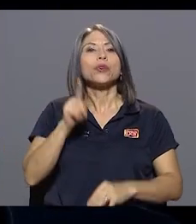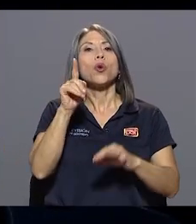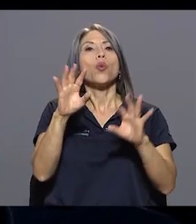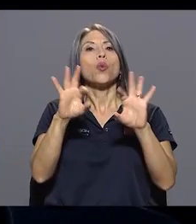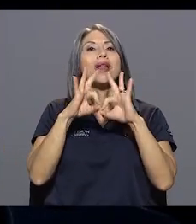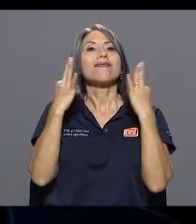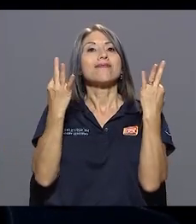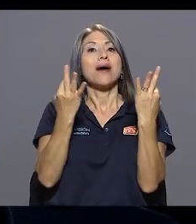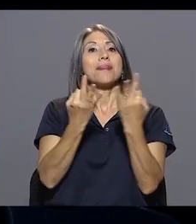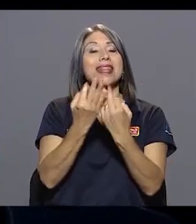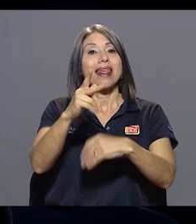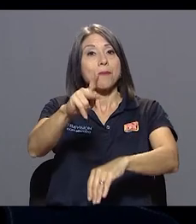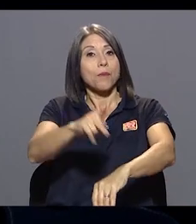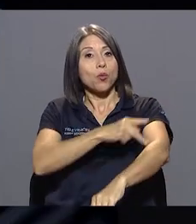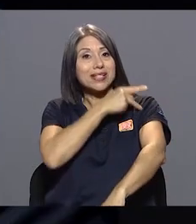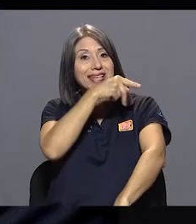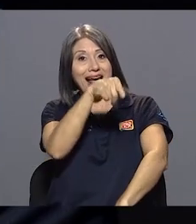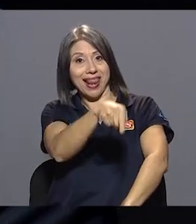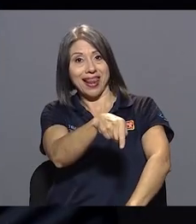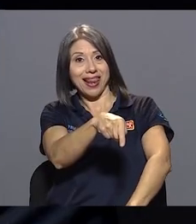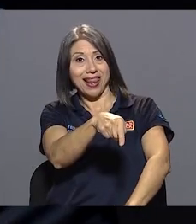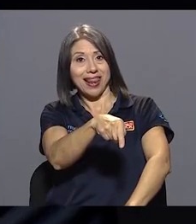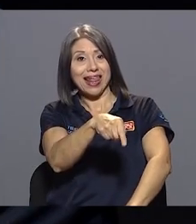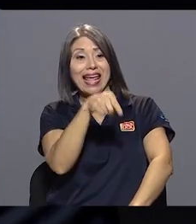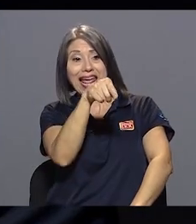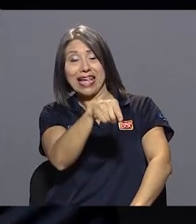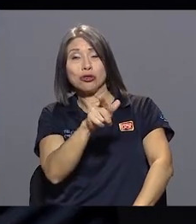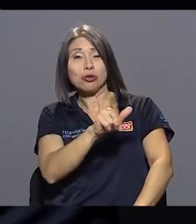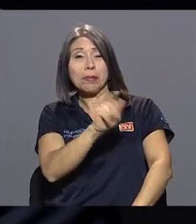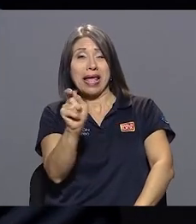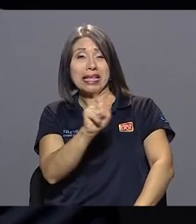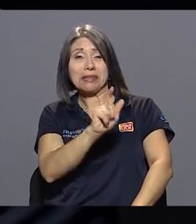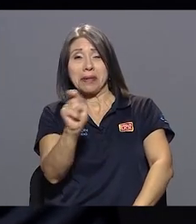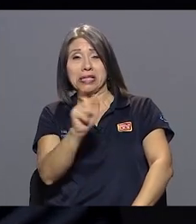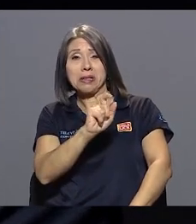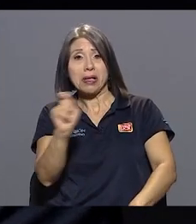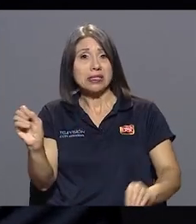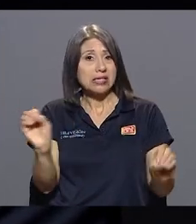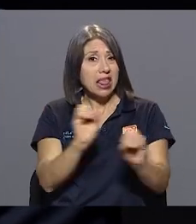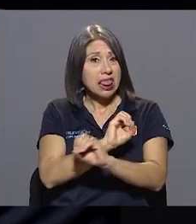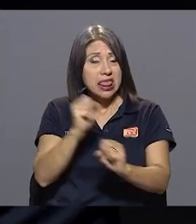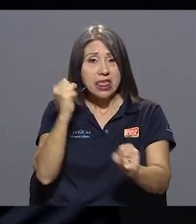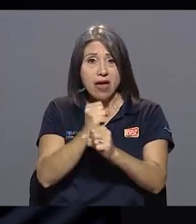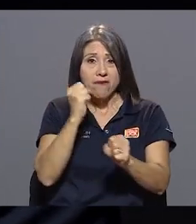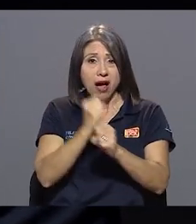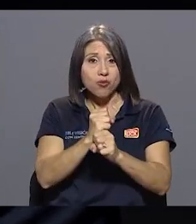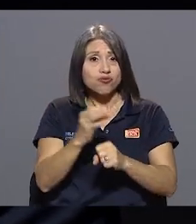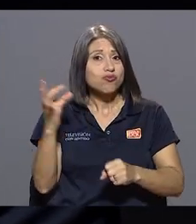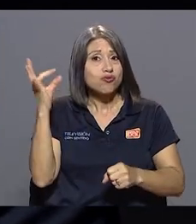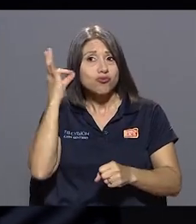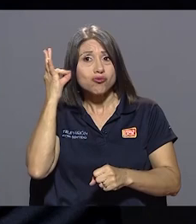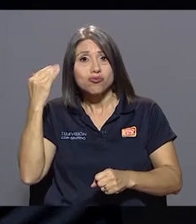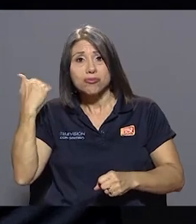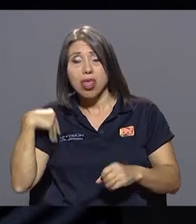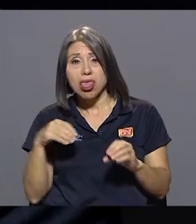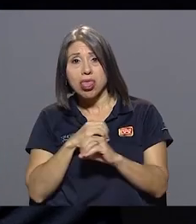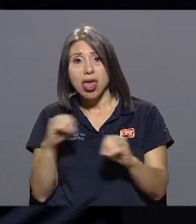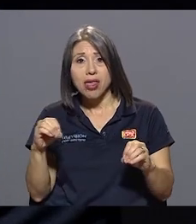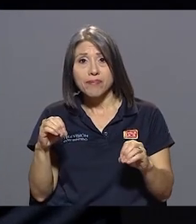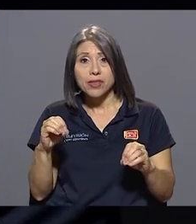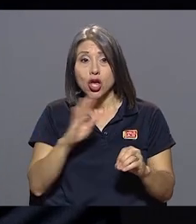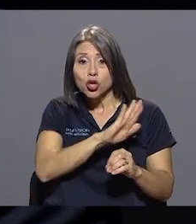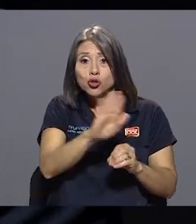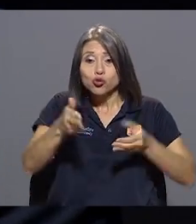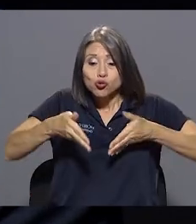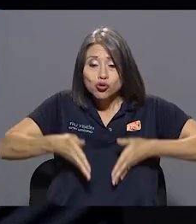en Puriscal tenía meses de meses de no tener trabajo, tanto la esposa como el señor, y los hijos durante todo el día lo único que habían